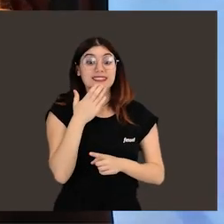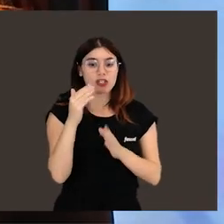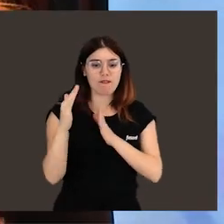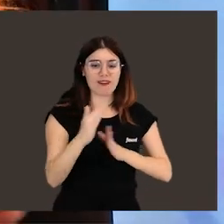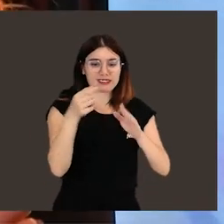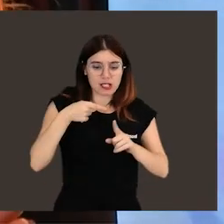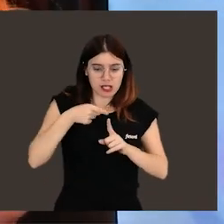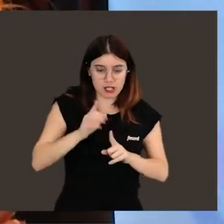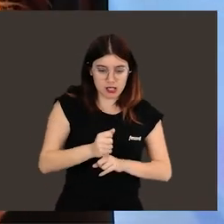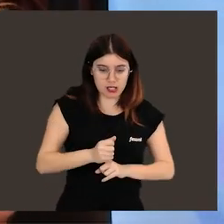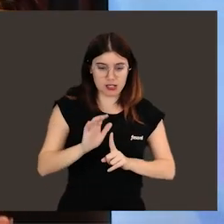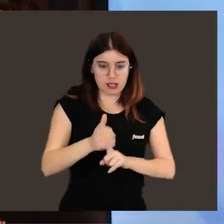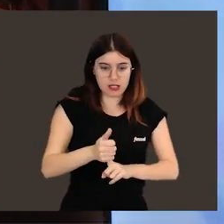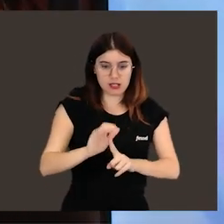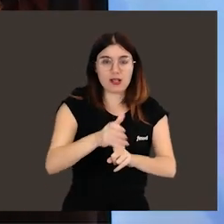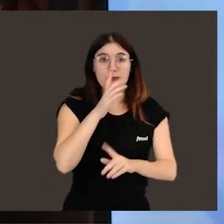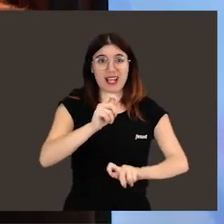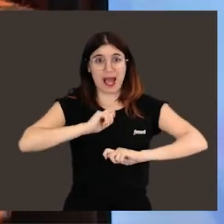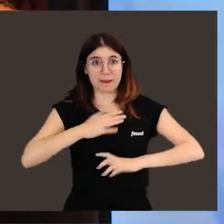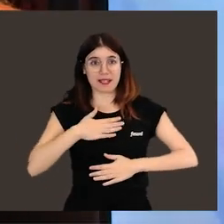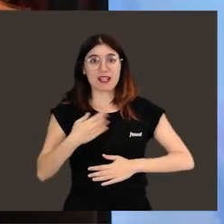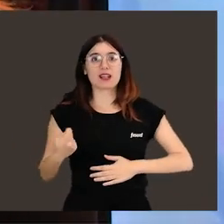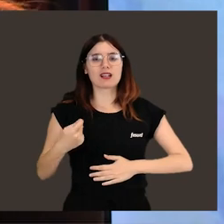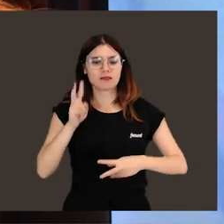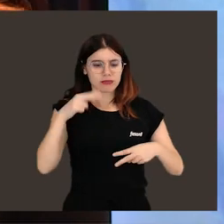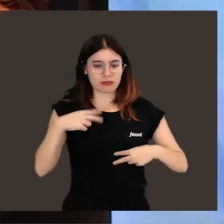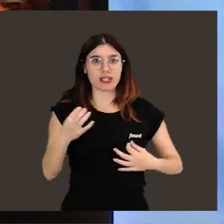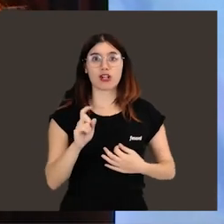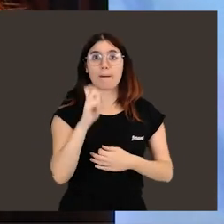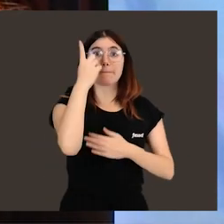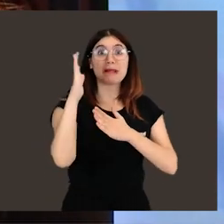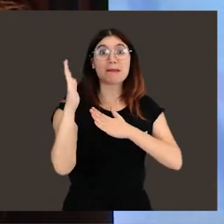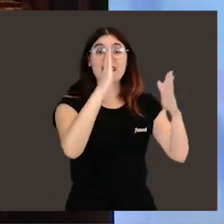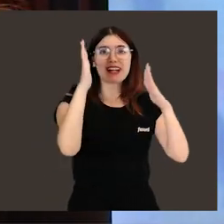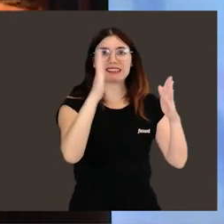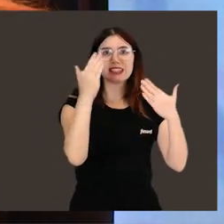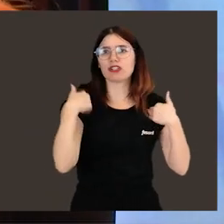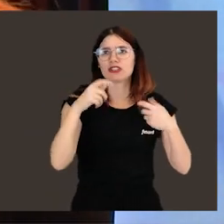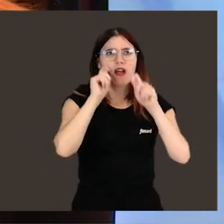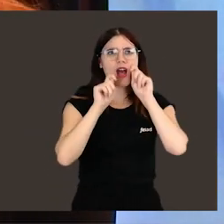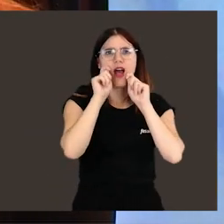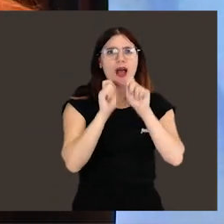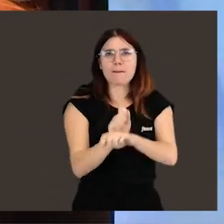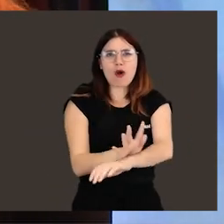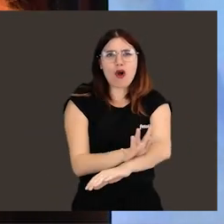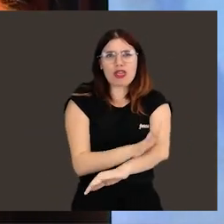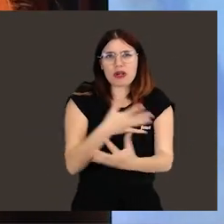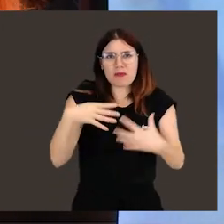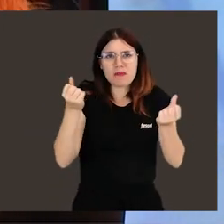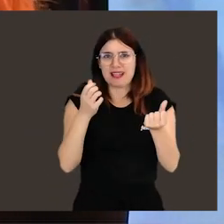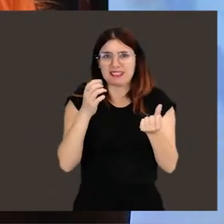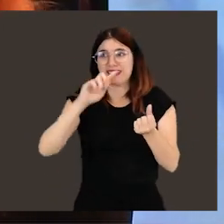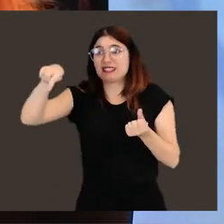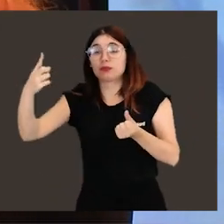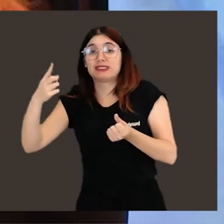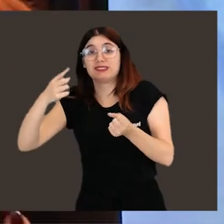Pero si me voy centrando fase a fase, ¿qué me ha aportado? Para mí pasar el primer corte, yo lloraba de la alegría. Casi fue lo que